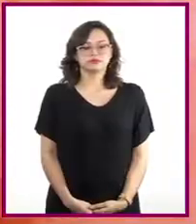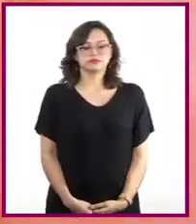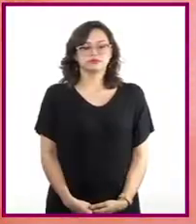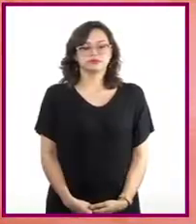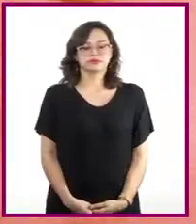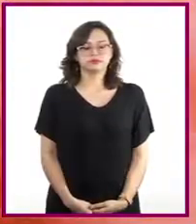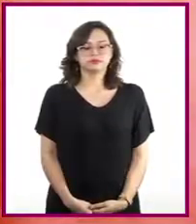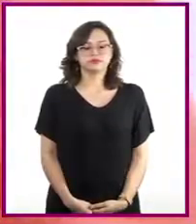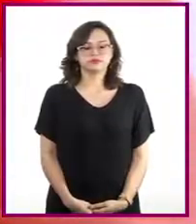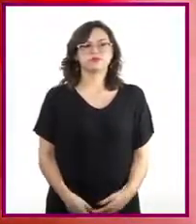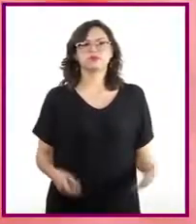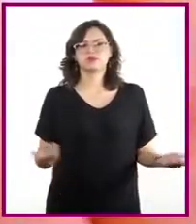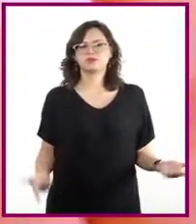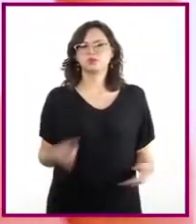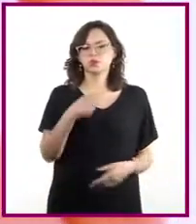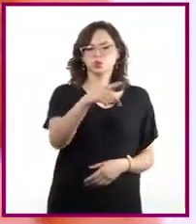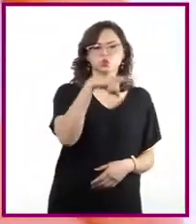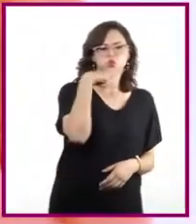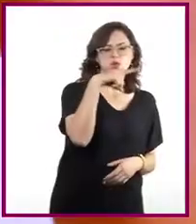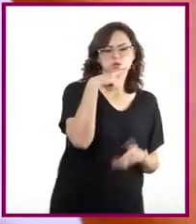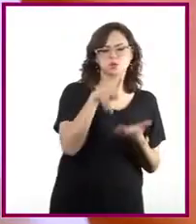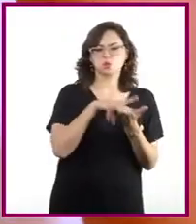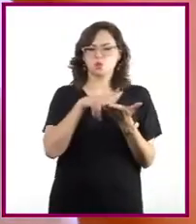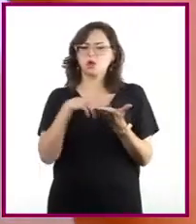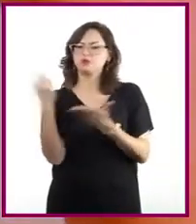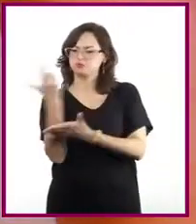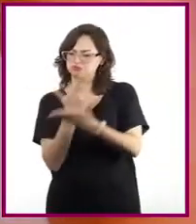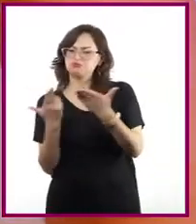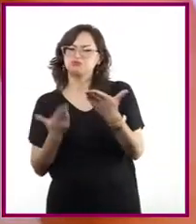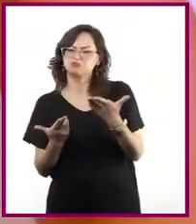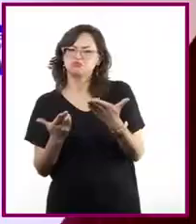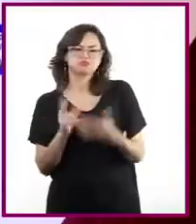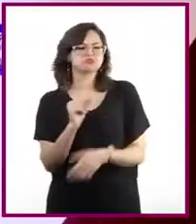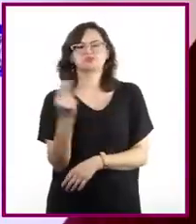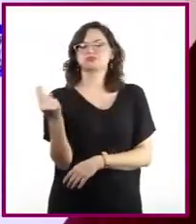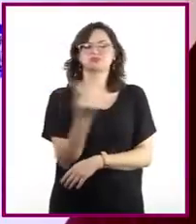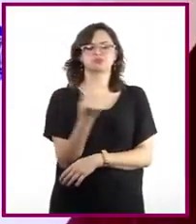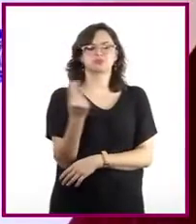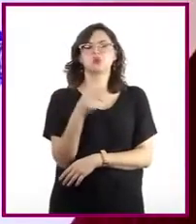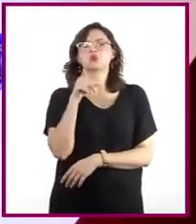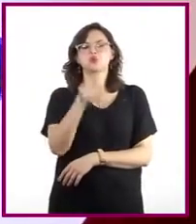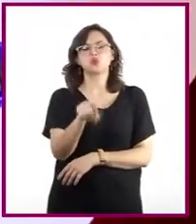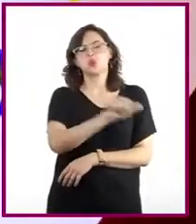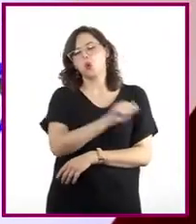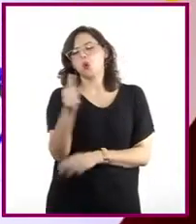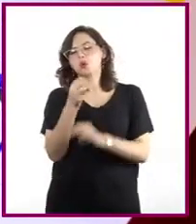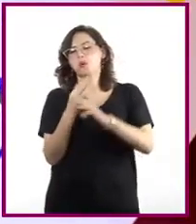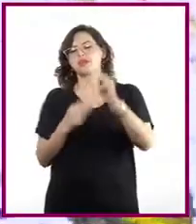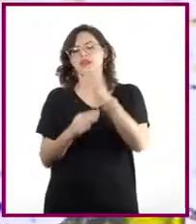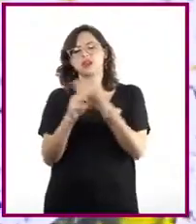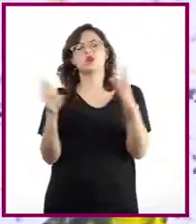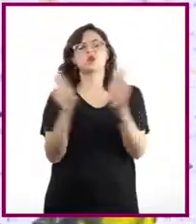¿Podrías dibujar sin un lápiz o una pluma? ¿Qué otros materiales podrías utilizar para hacer una obra visual?